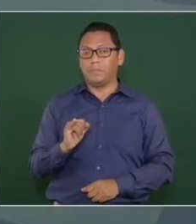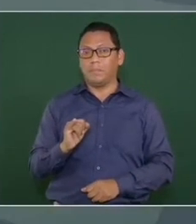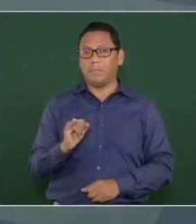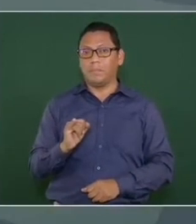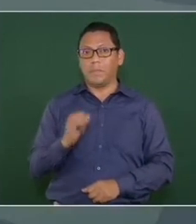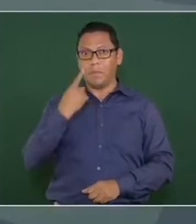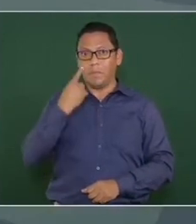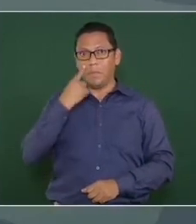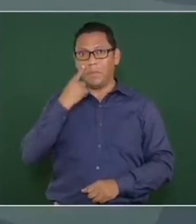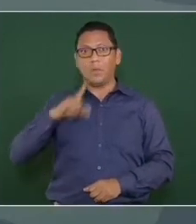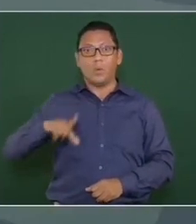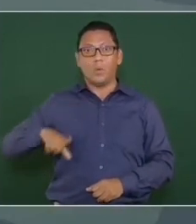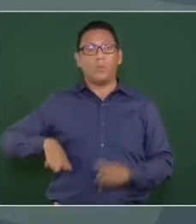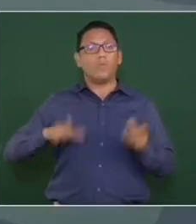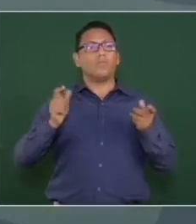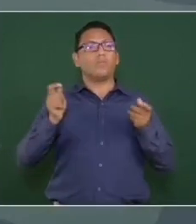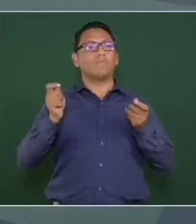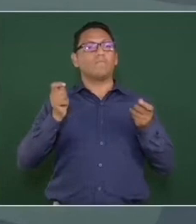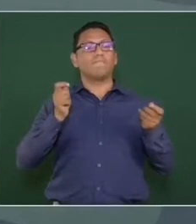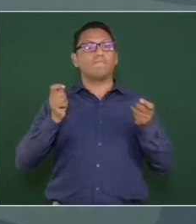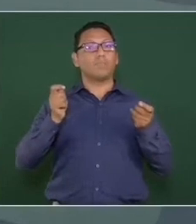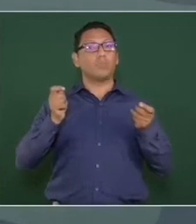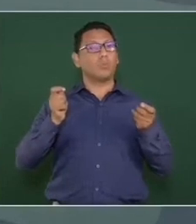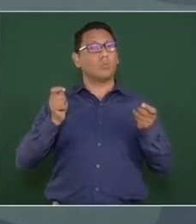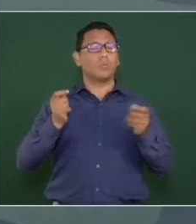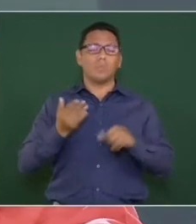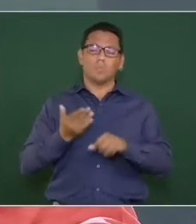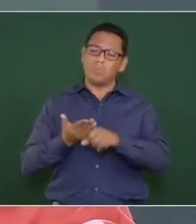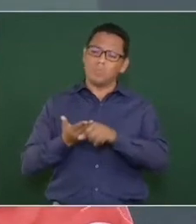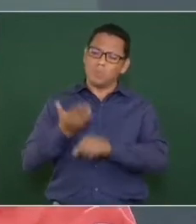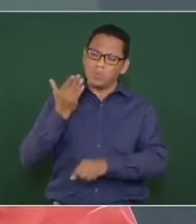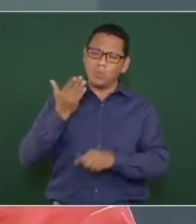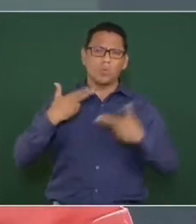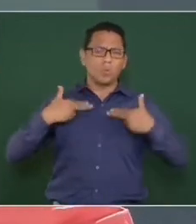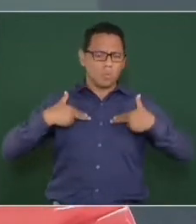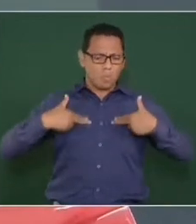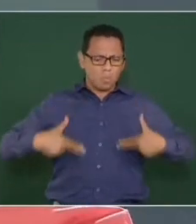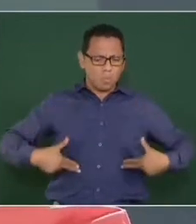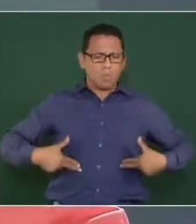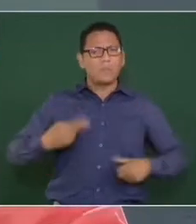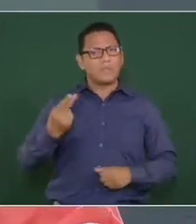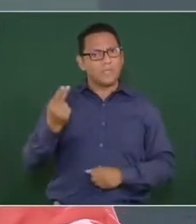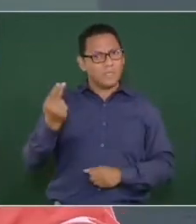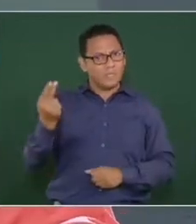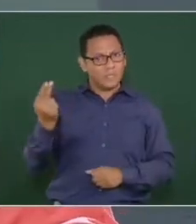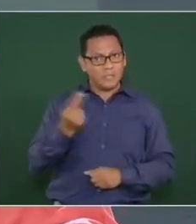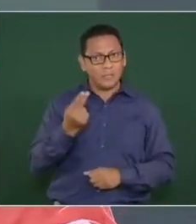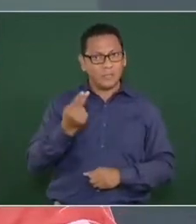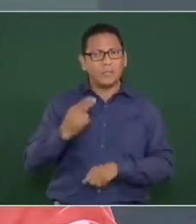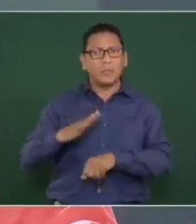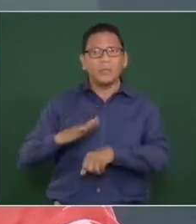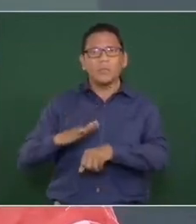que es de las actividades más humanas, porque permite